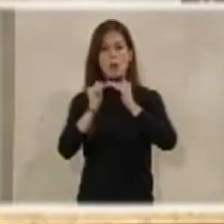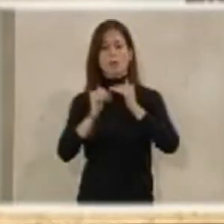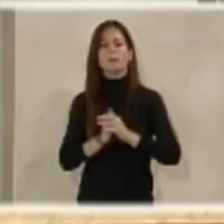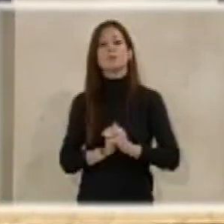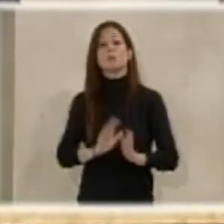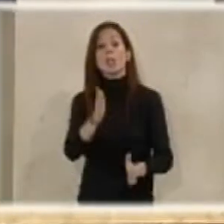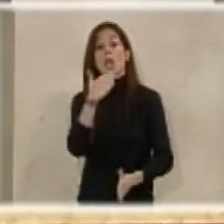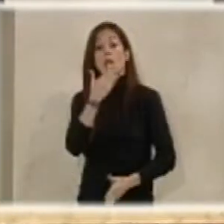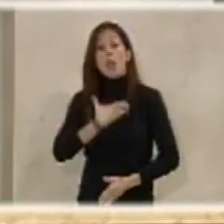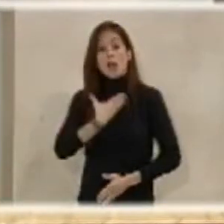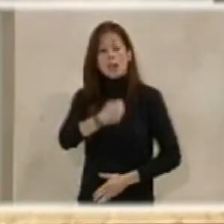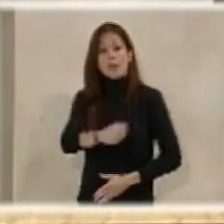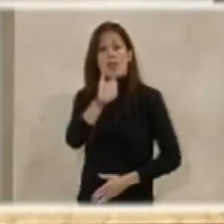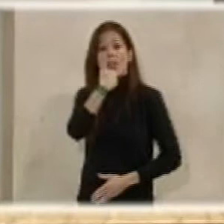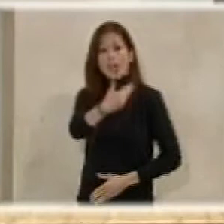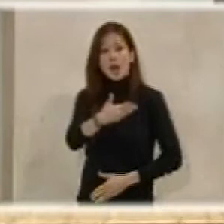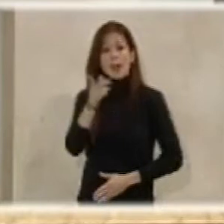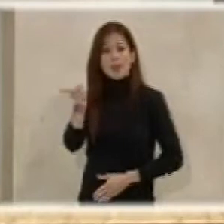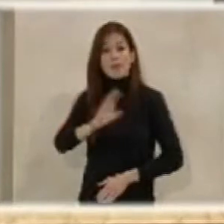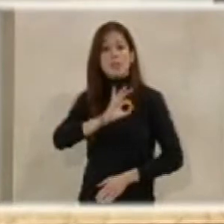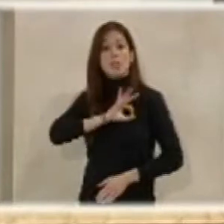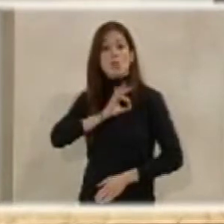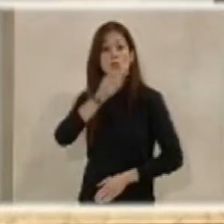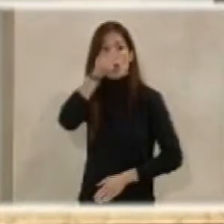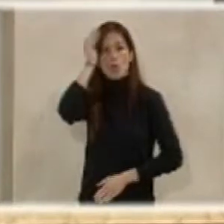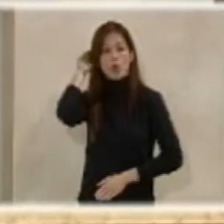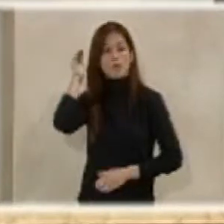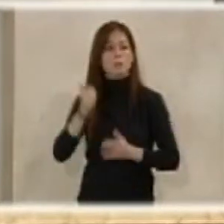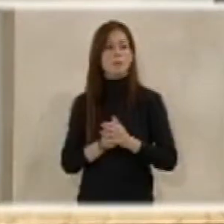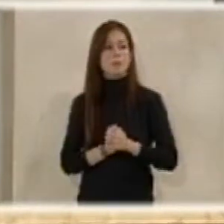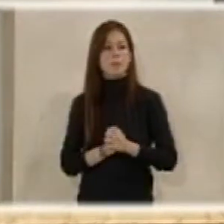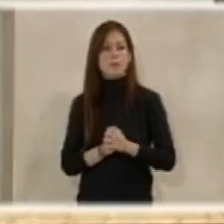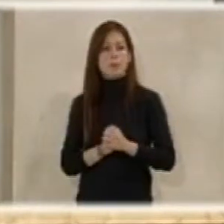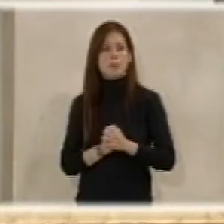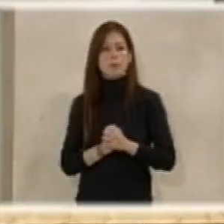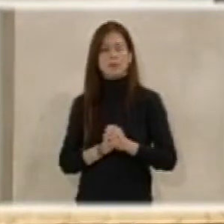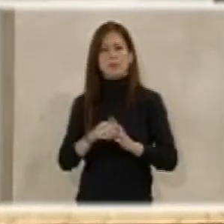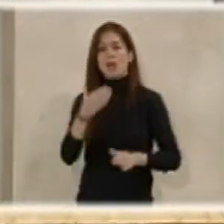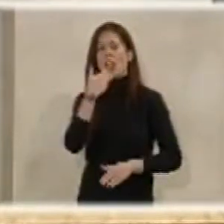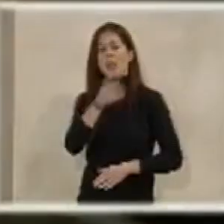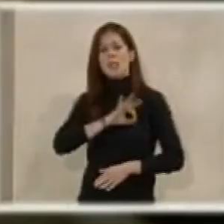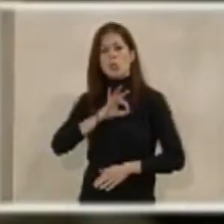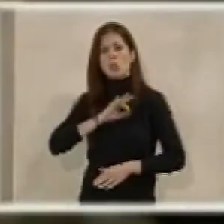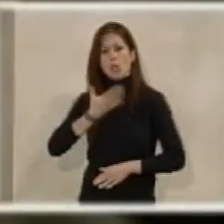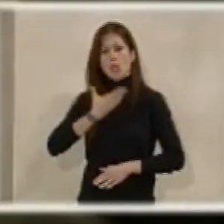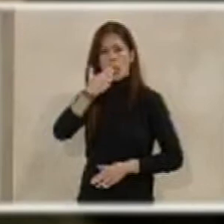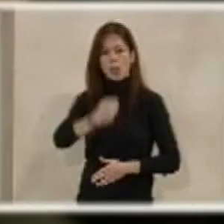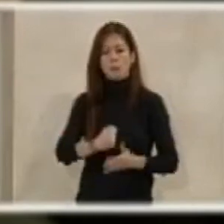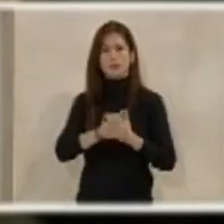Muchas gracias. Tiene la palabra el proponente, señor Cazorla. Muchas gracias, señor alcalde.